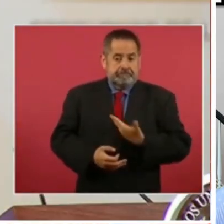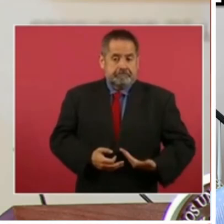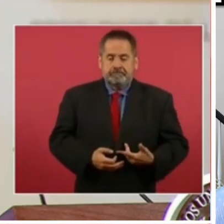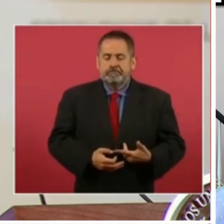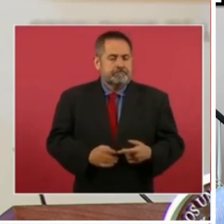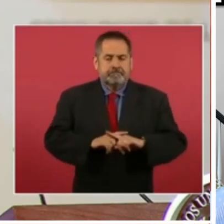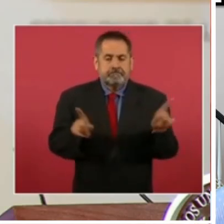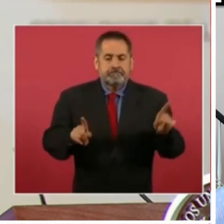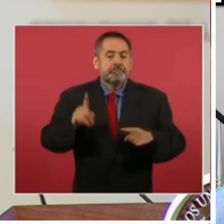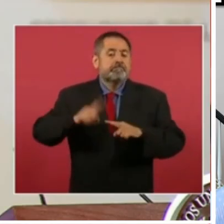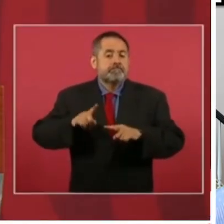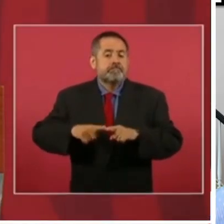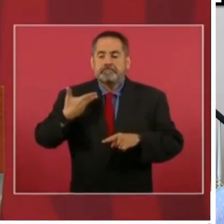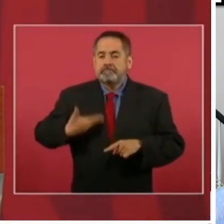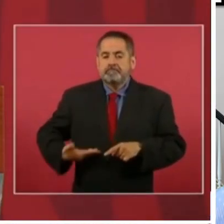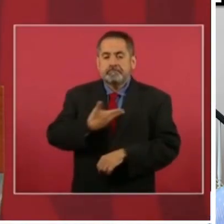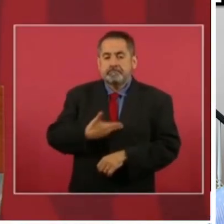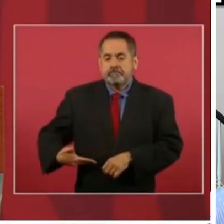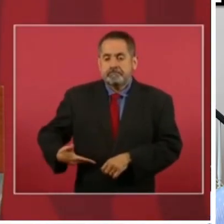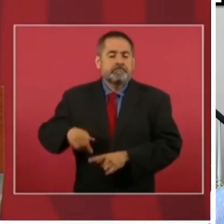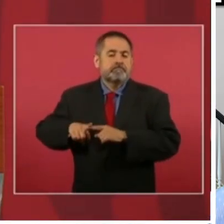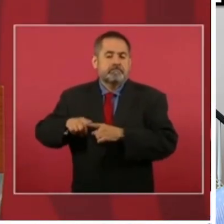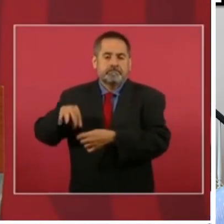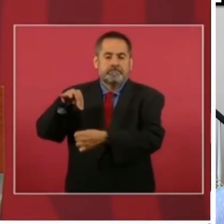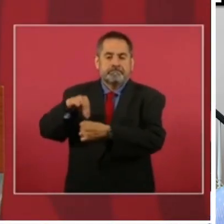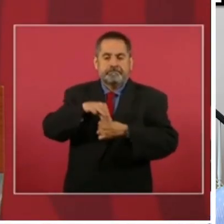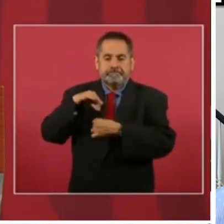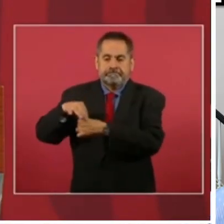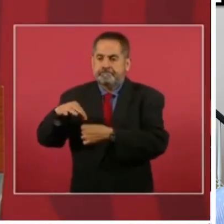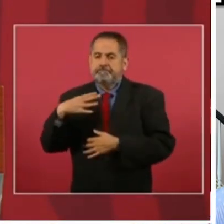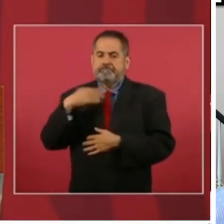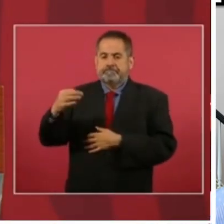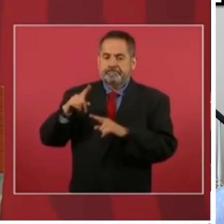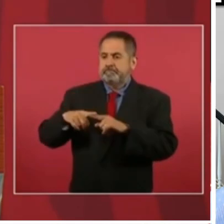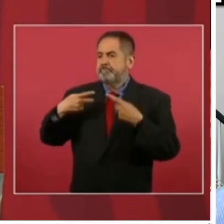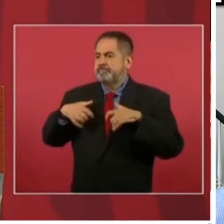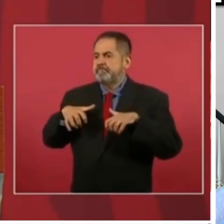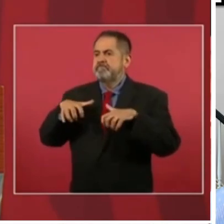Tienen un gobierno electo por el pueblo.